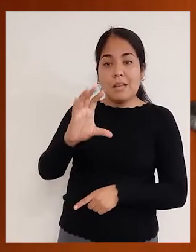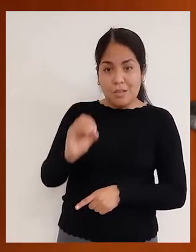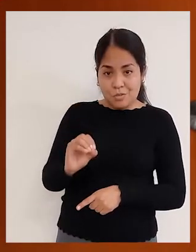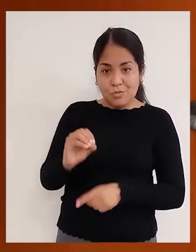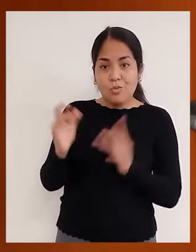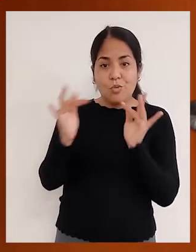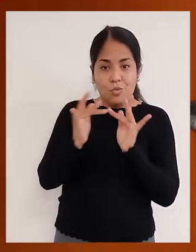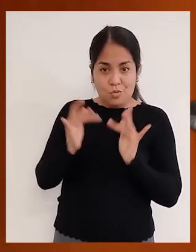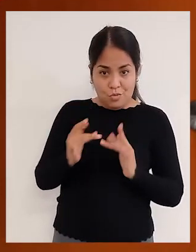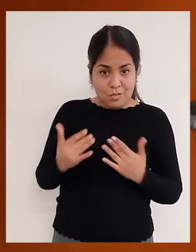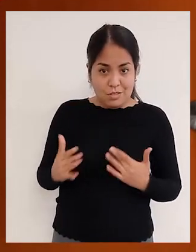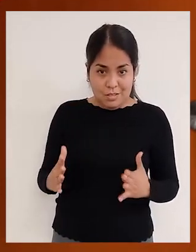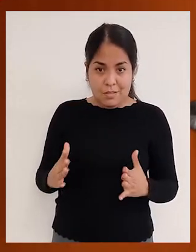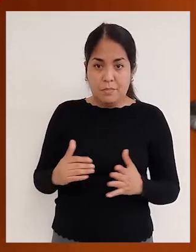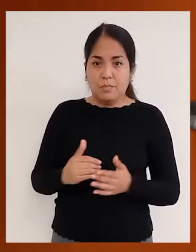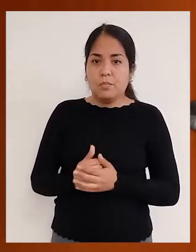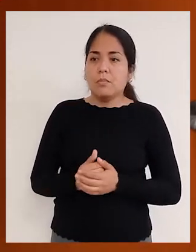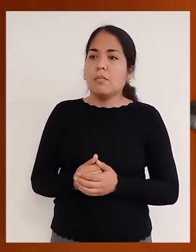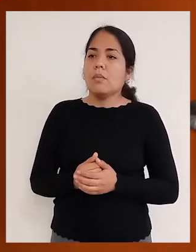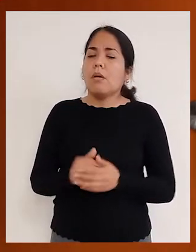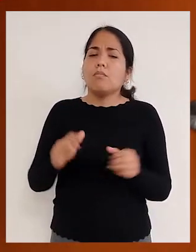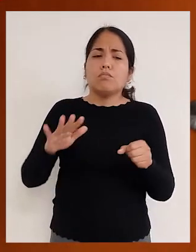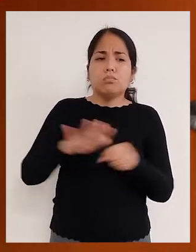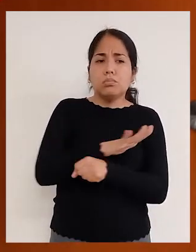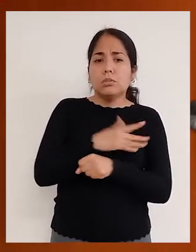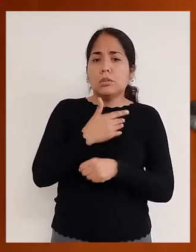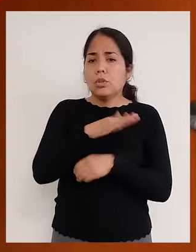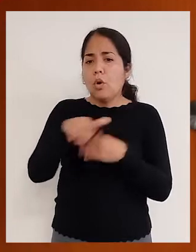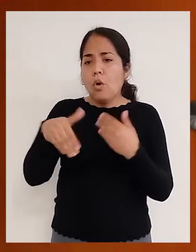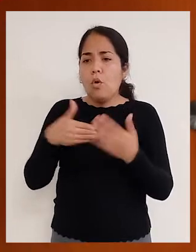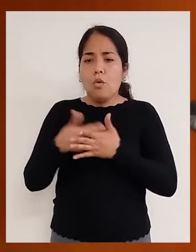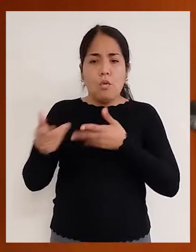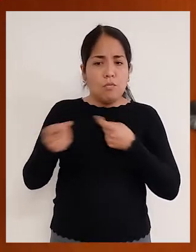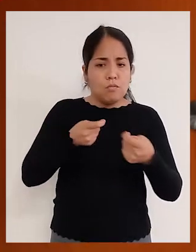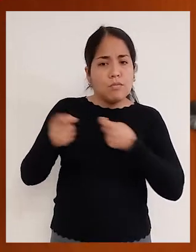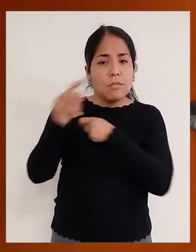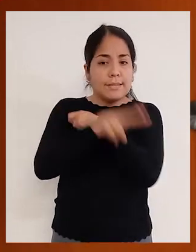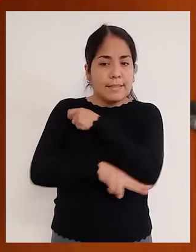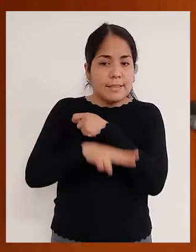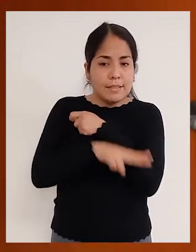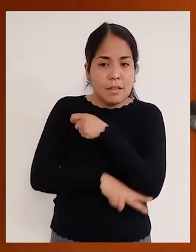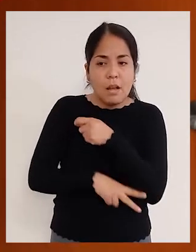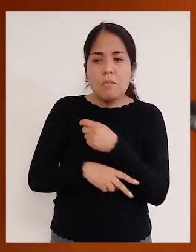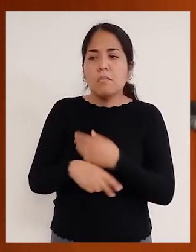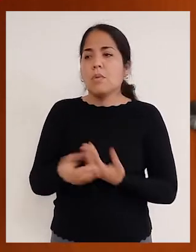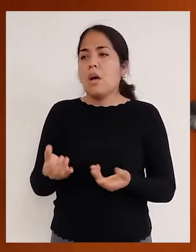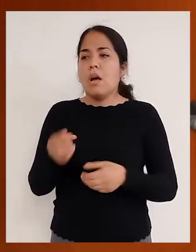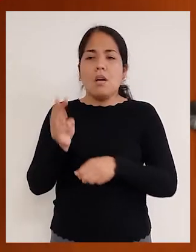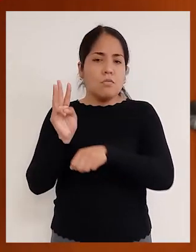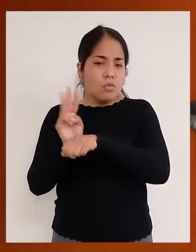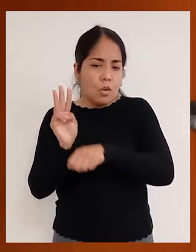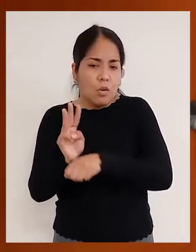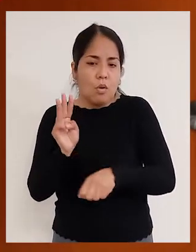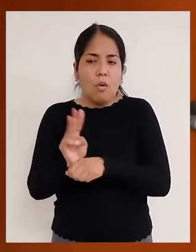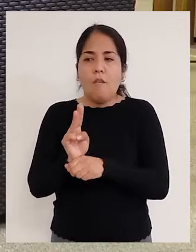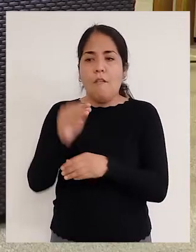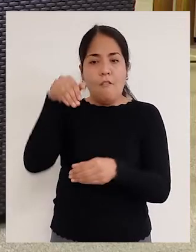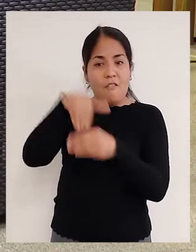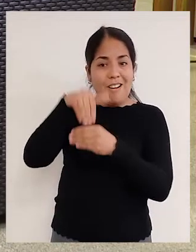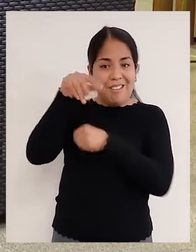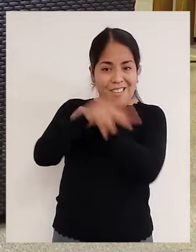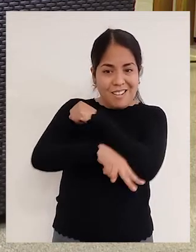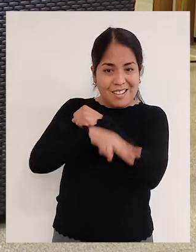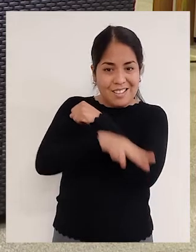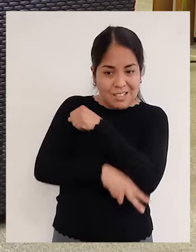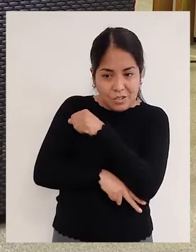Asimismo, también tenemos ya cubierto a nivel del gobierno nacional entidades como por ejemplo Indecopi, con